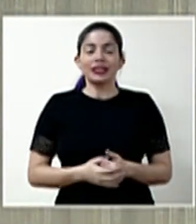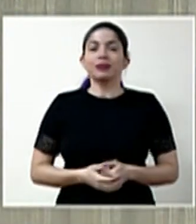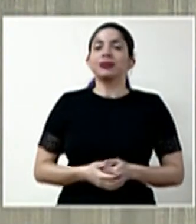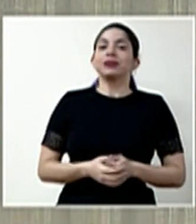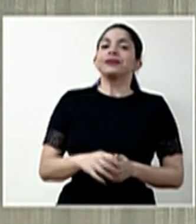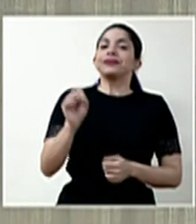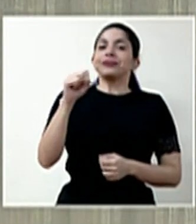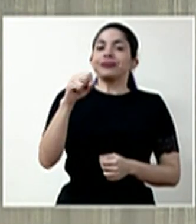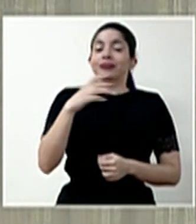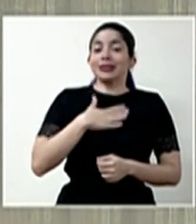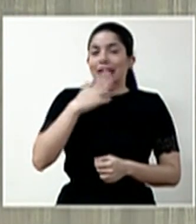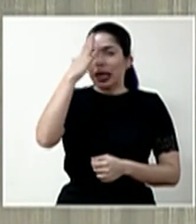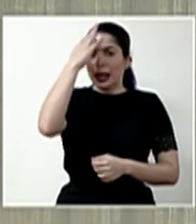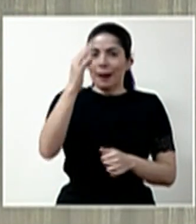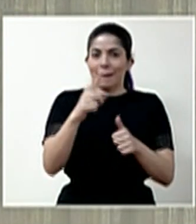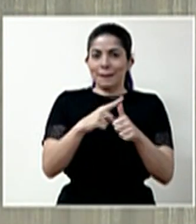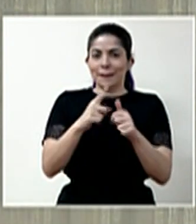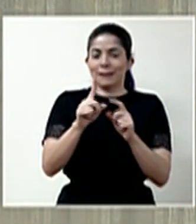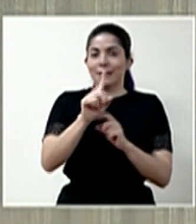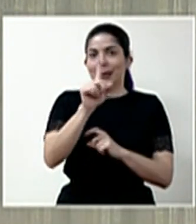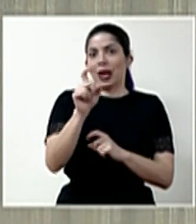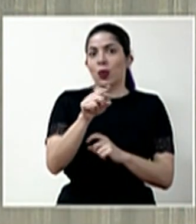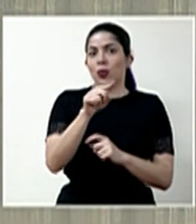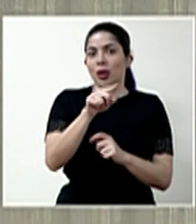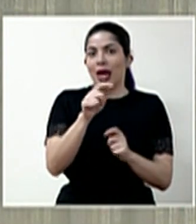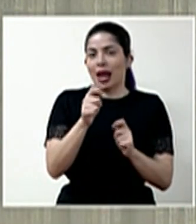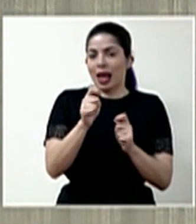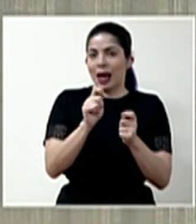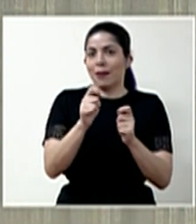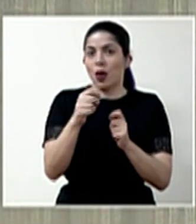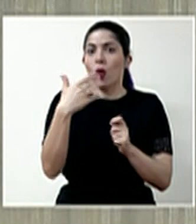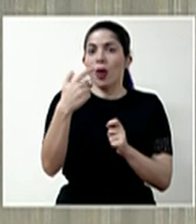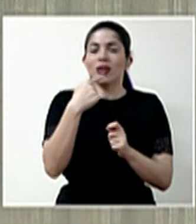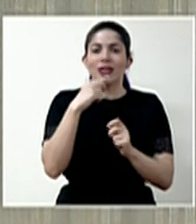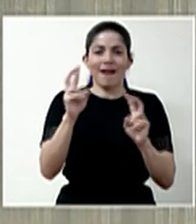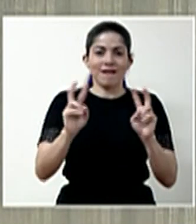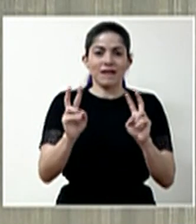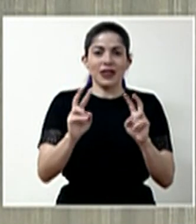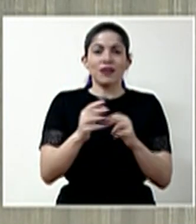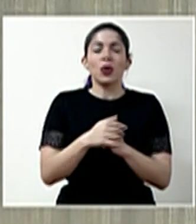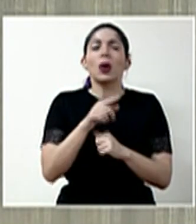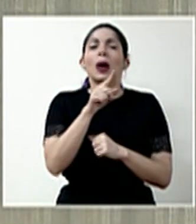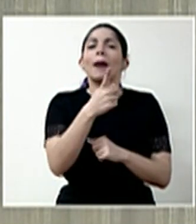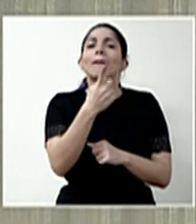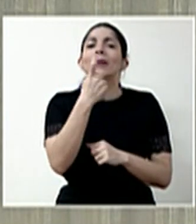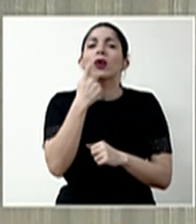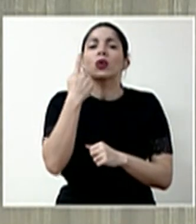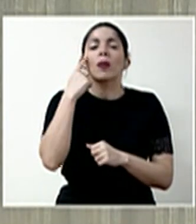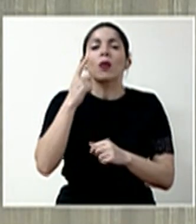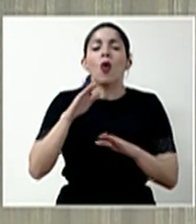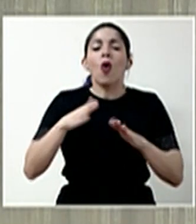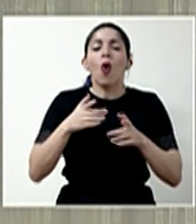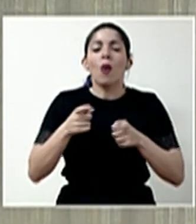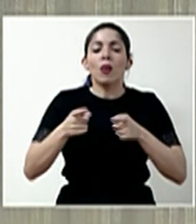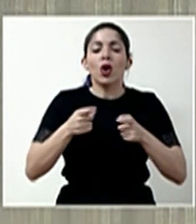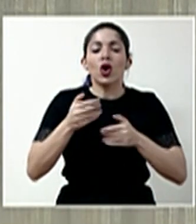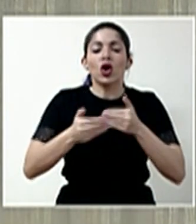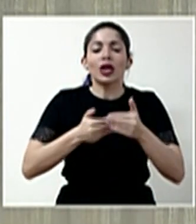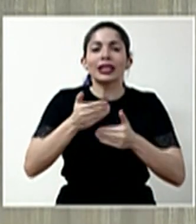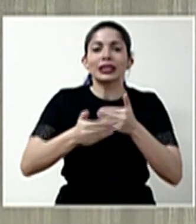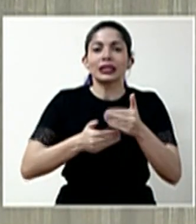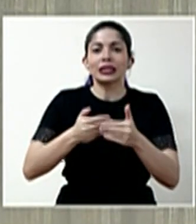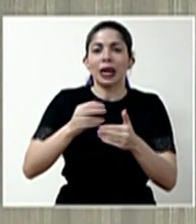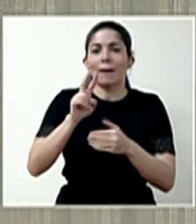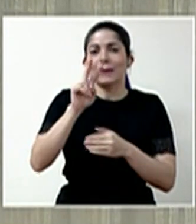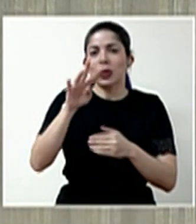Sí, creo que la primera pregunta más bien él la reformuló cuando lo hizo en vivo. Y preguntó más que todo por la logística que se va a seguir en esas